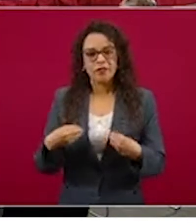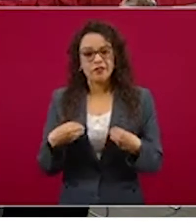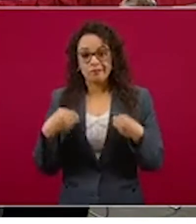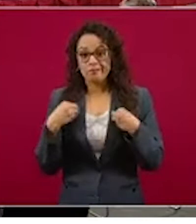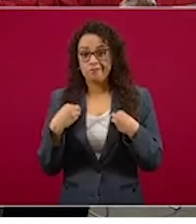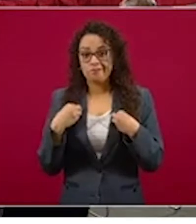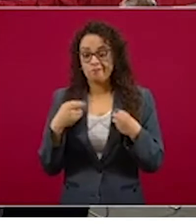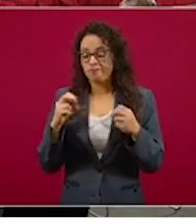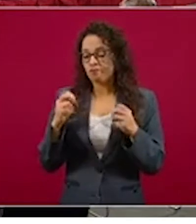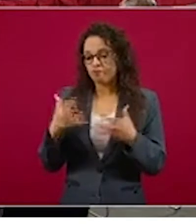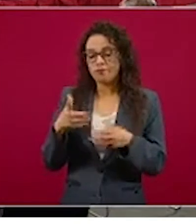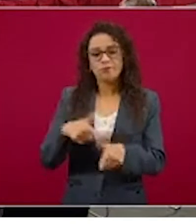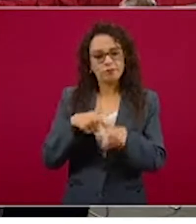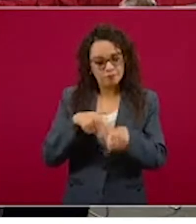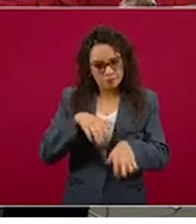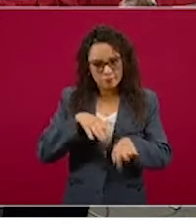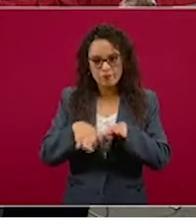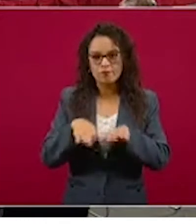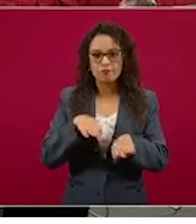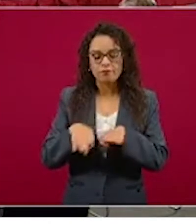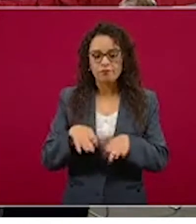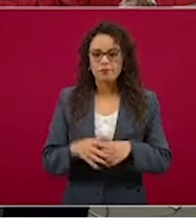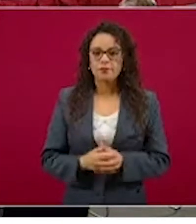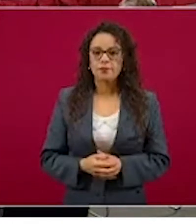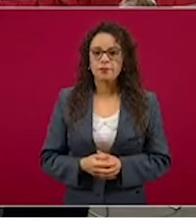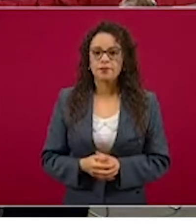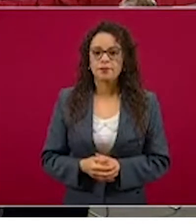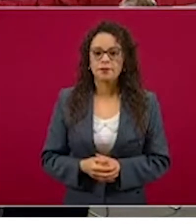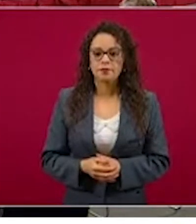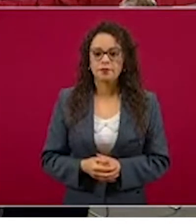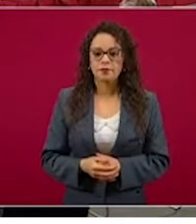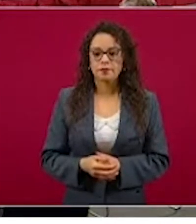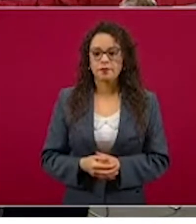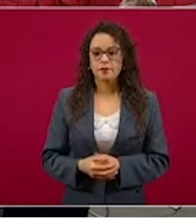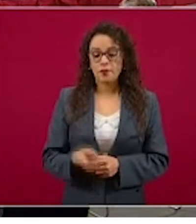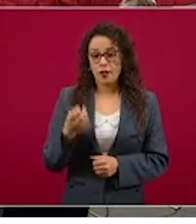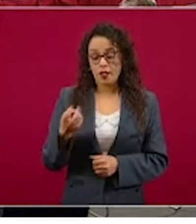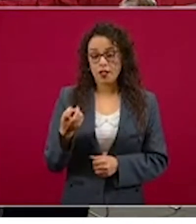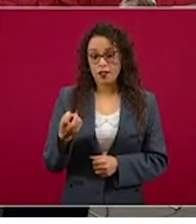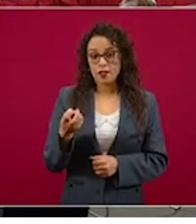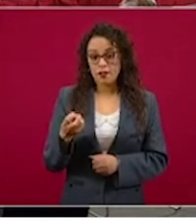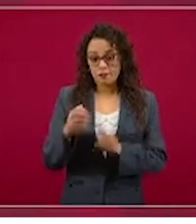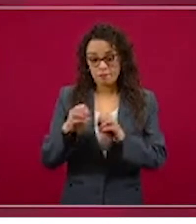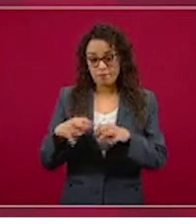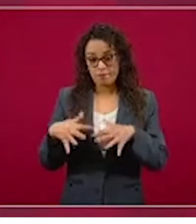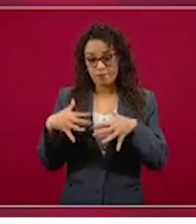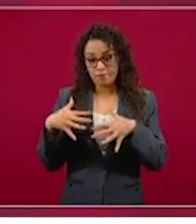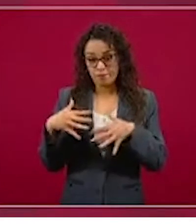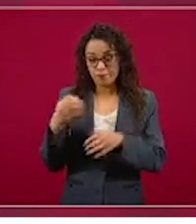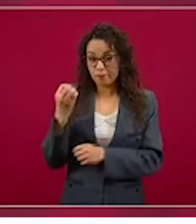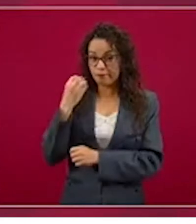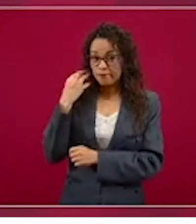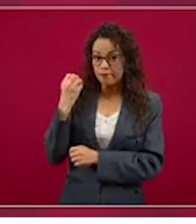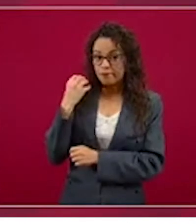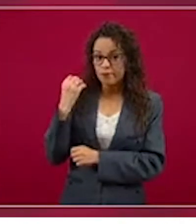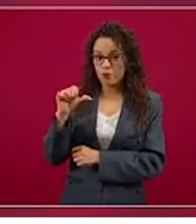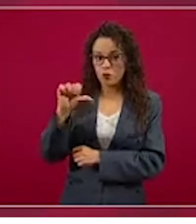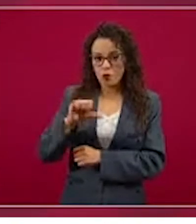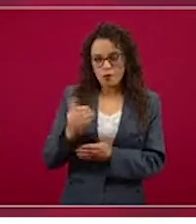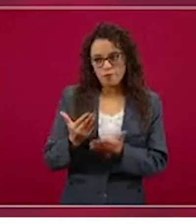esta ceremonia del Día